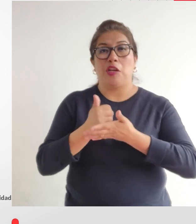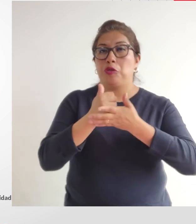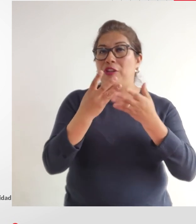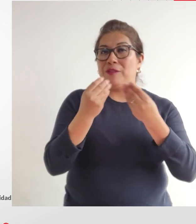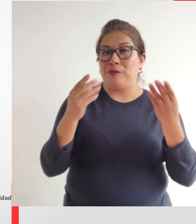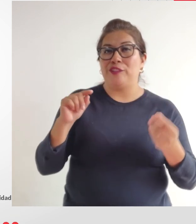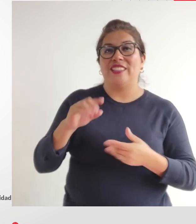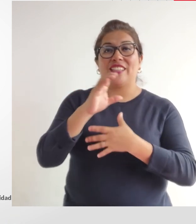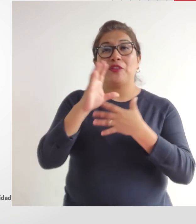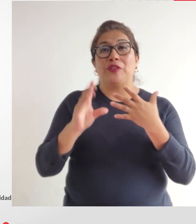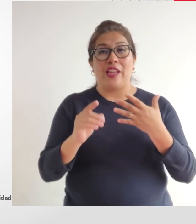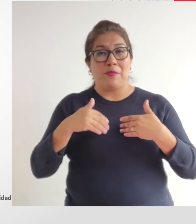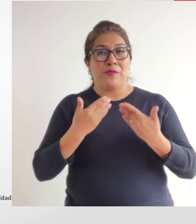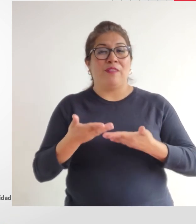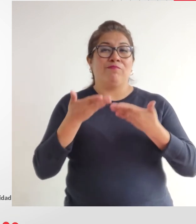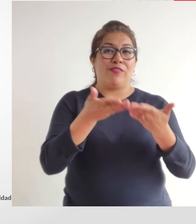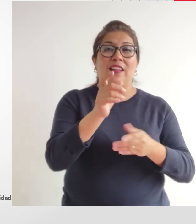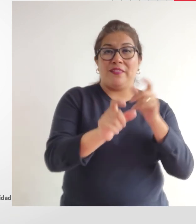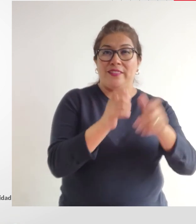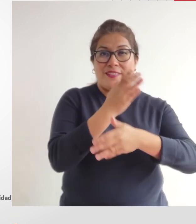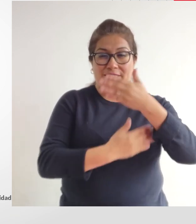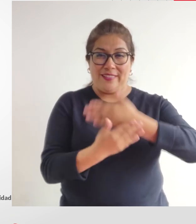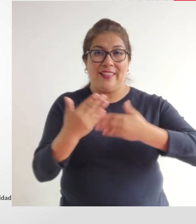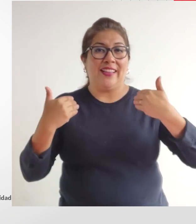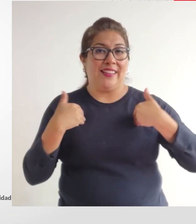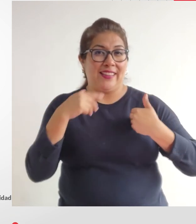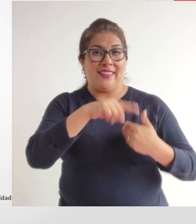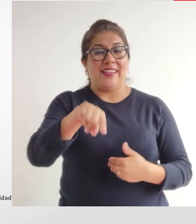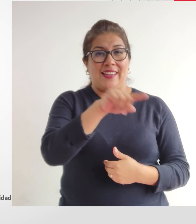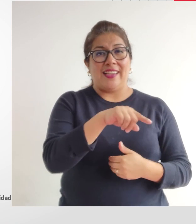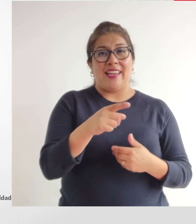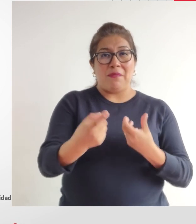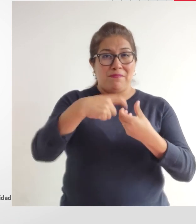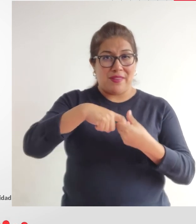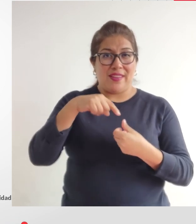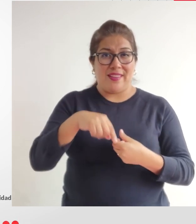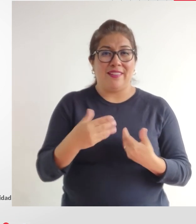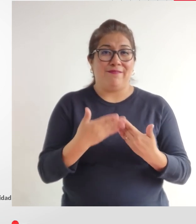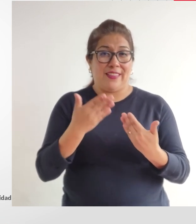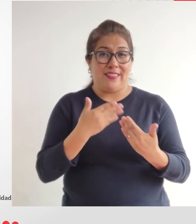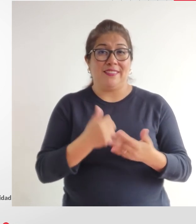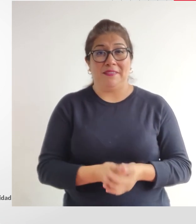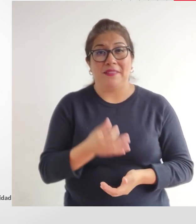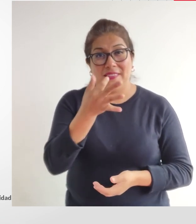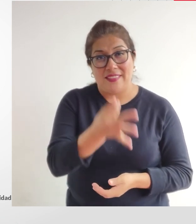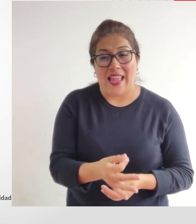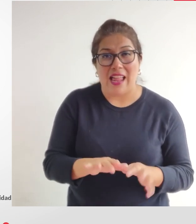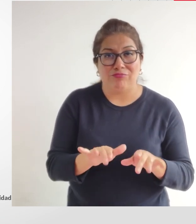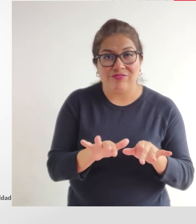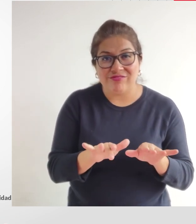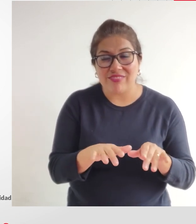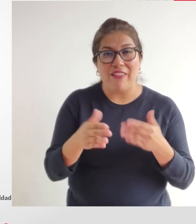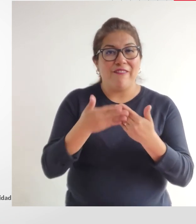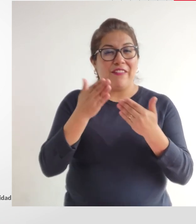ayudar al CONADIS para que las personas con discapacidad tengan la inscripción a la mano sea mucho más rápido